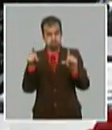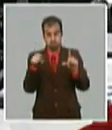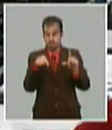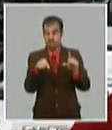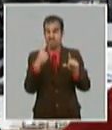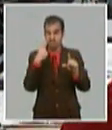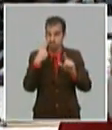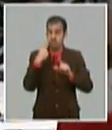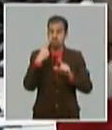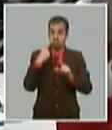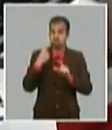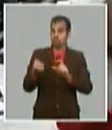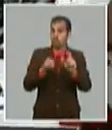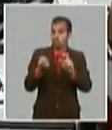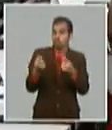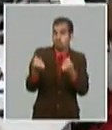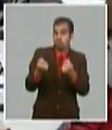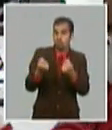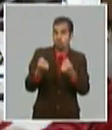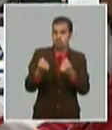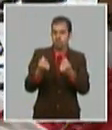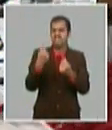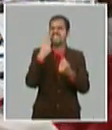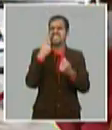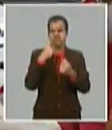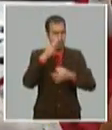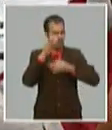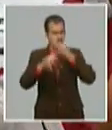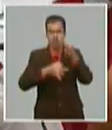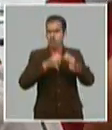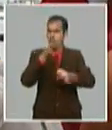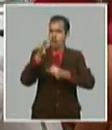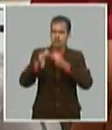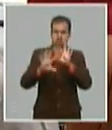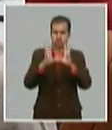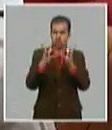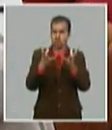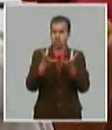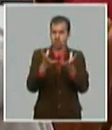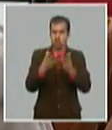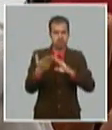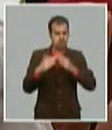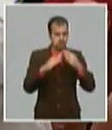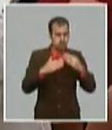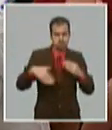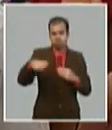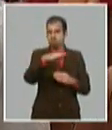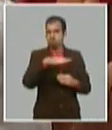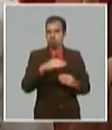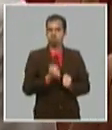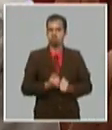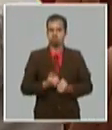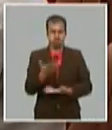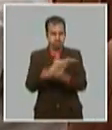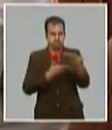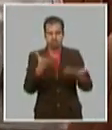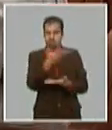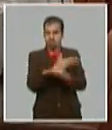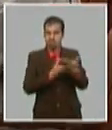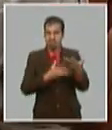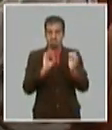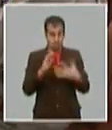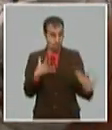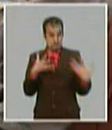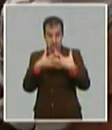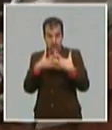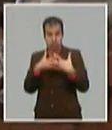razona expresa sus criterios debate esa permanente retroalimentación